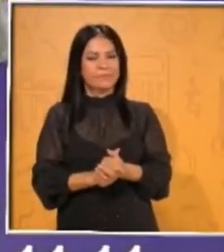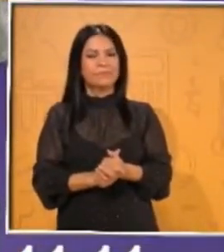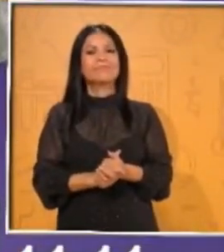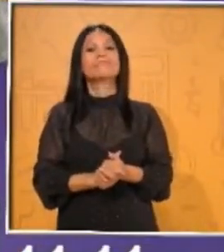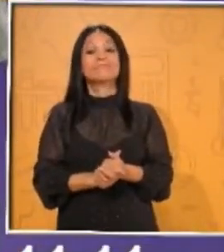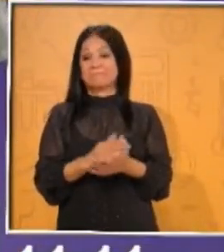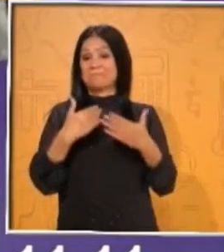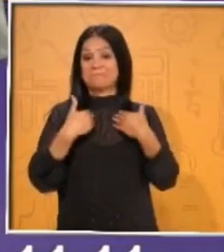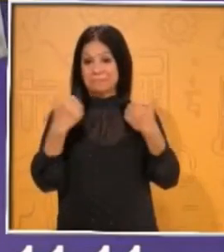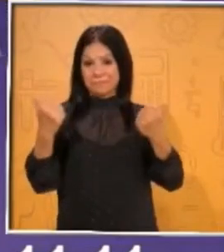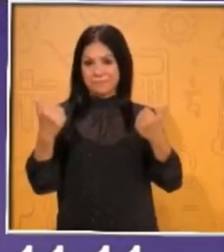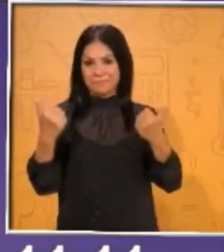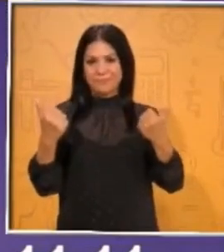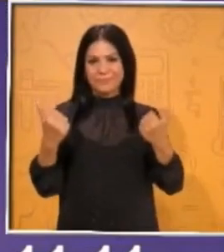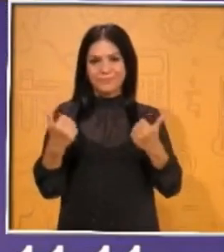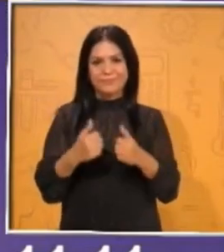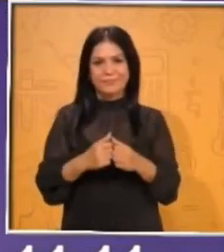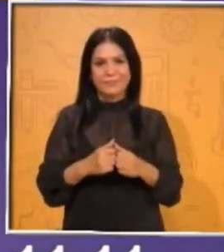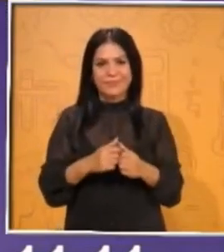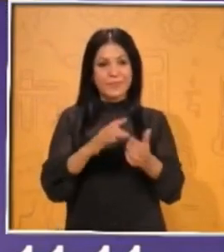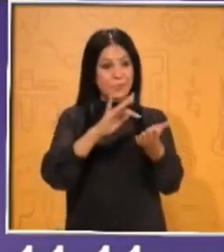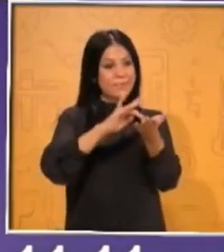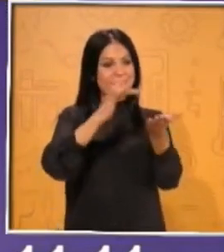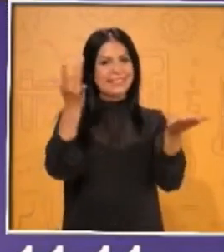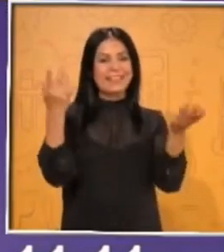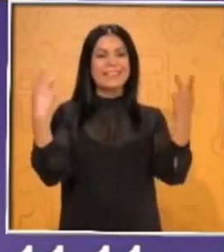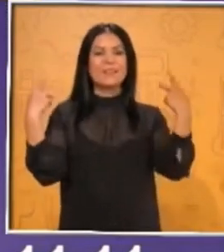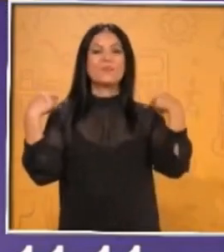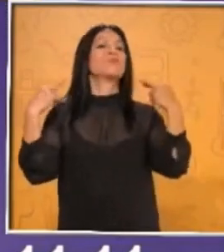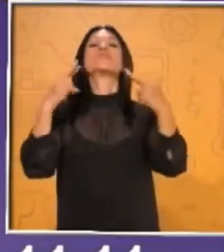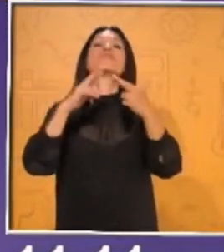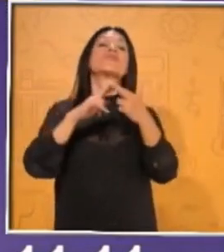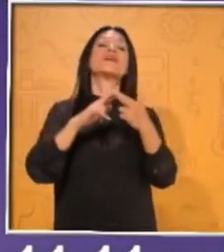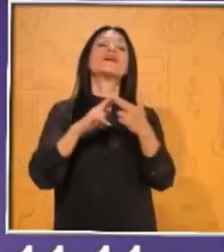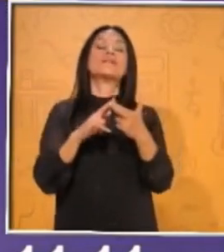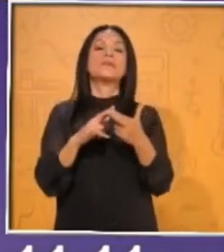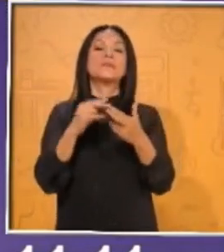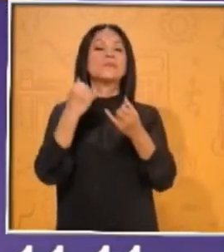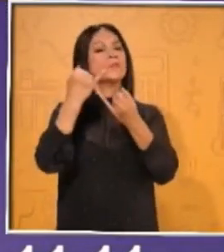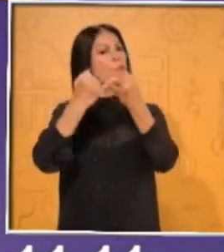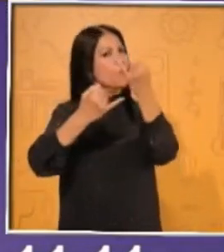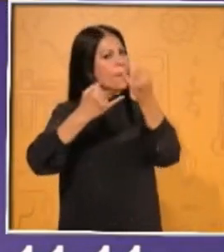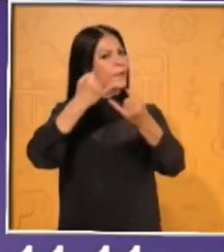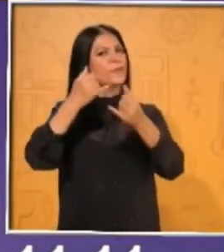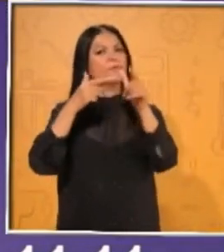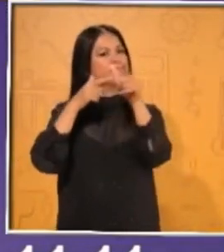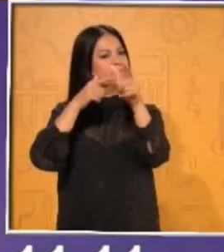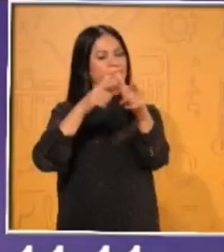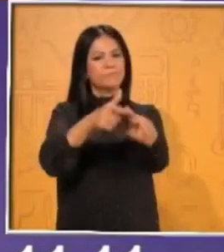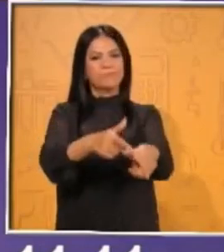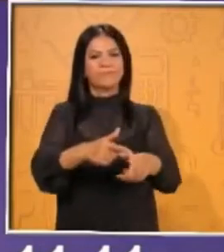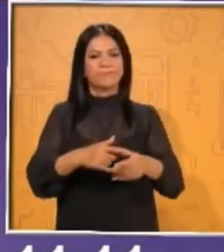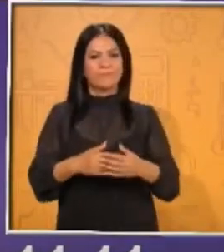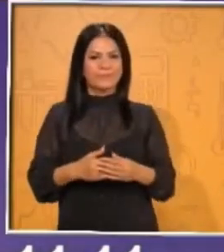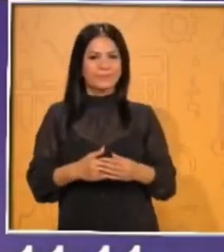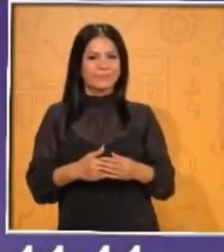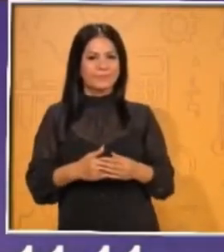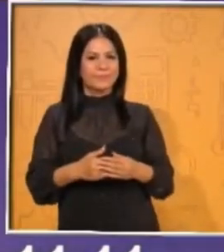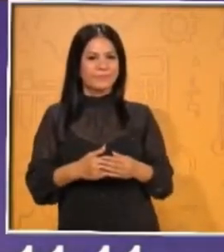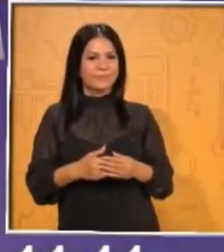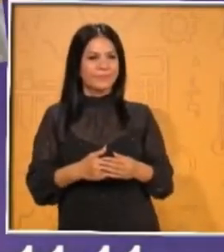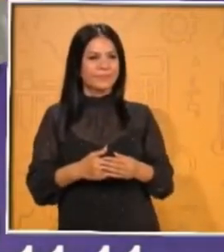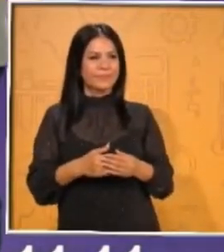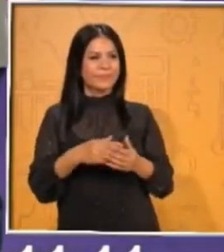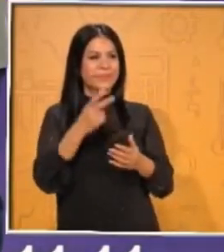Perfecto. Pues muchísimas gracias, maestra. Vamos a seguir jugando en casa. Pueden seguir jugando y divirtiéndose con este tipo de juegos de matemáticas.